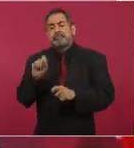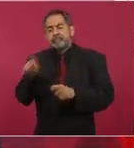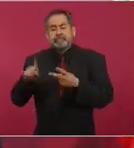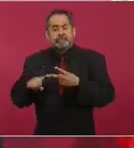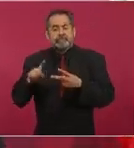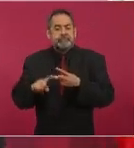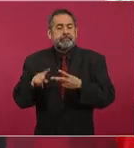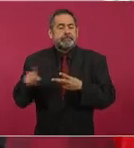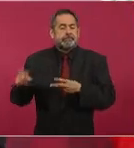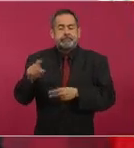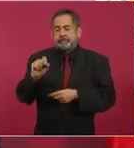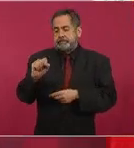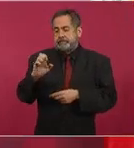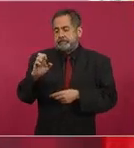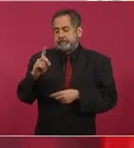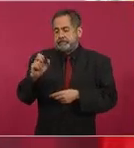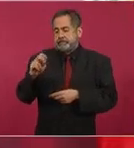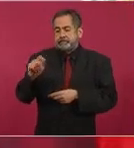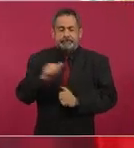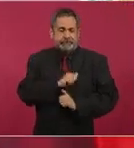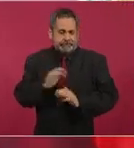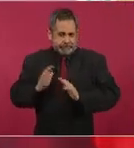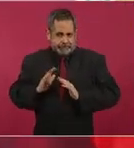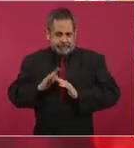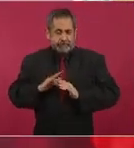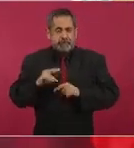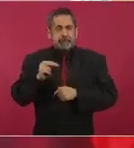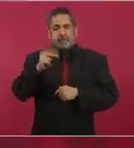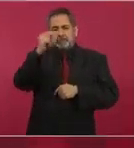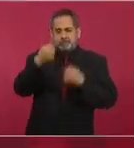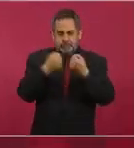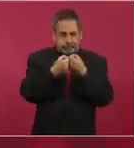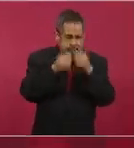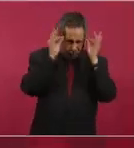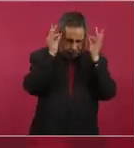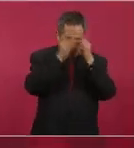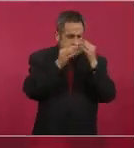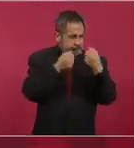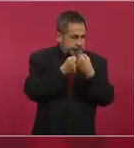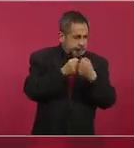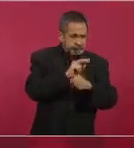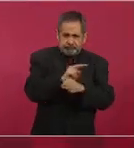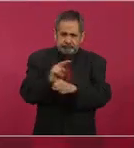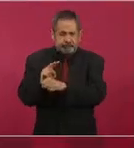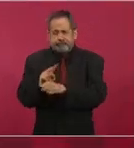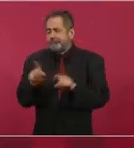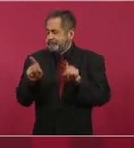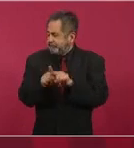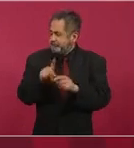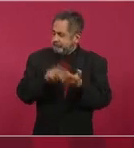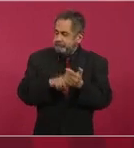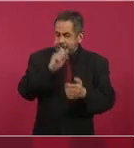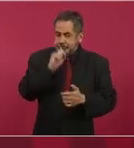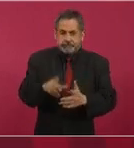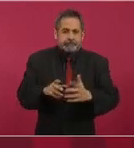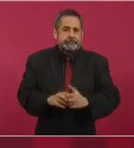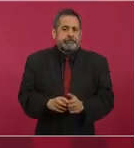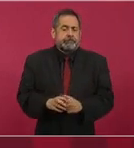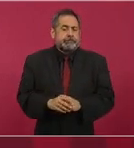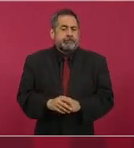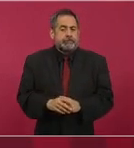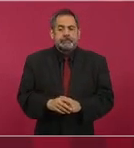las aduanas del norte del país y también aduanas al interior del país. Entonces,